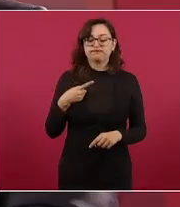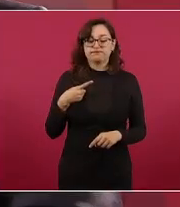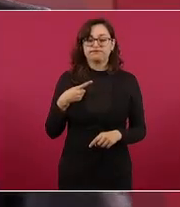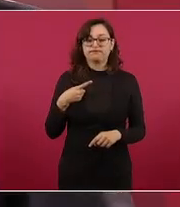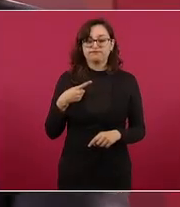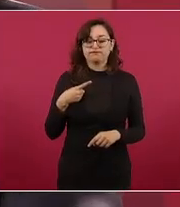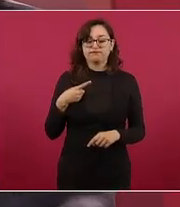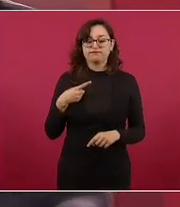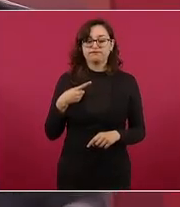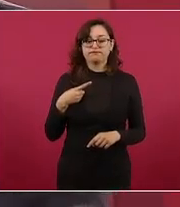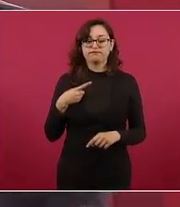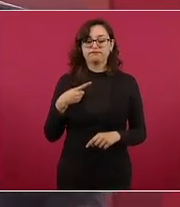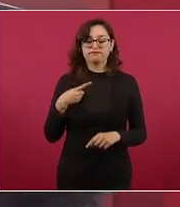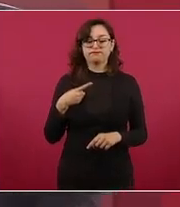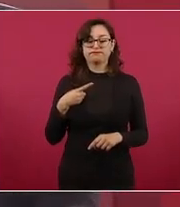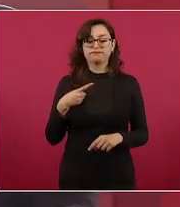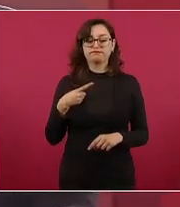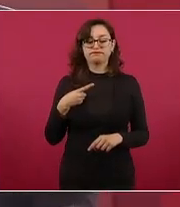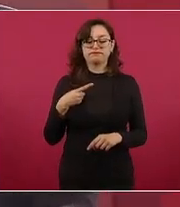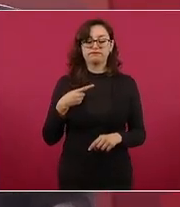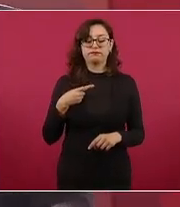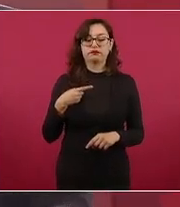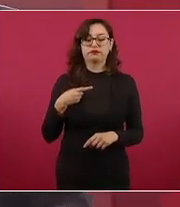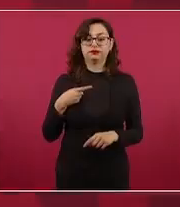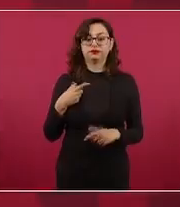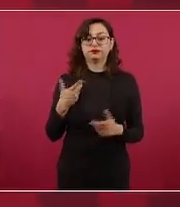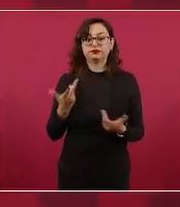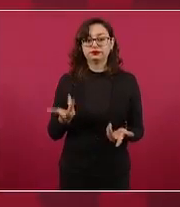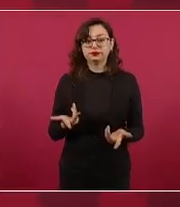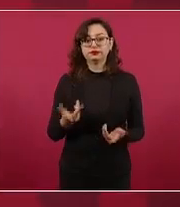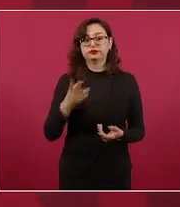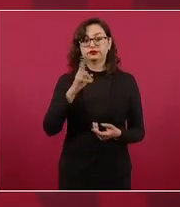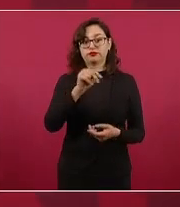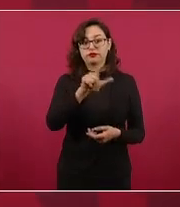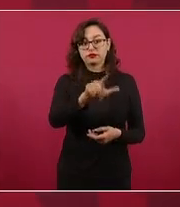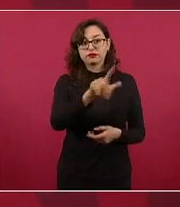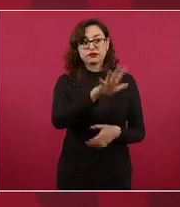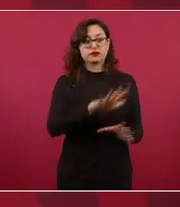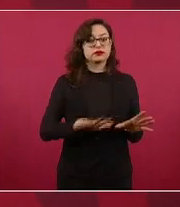y buscar en el Estado de Nuevo León